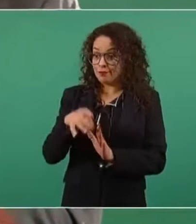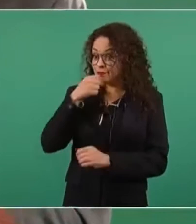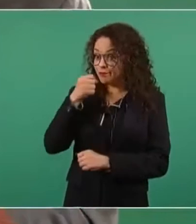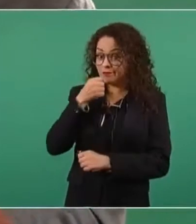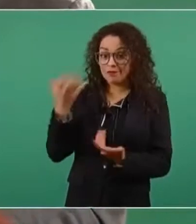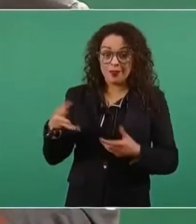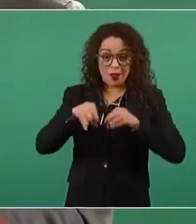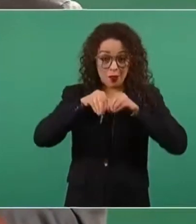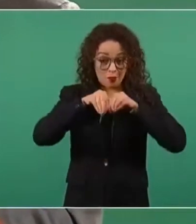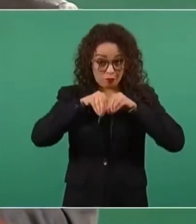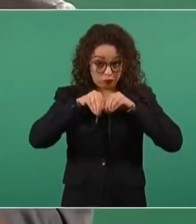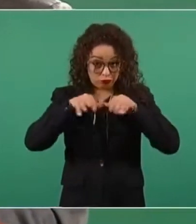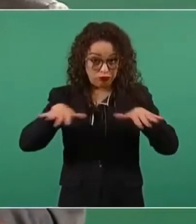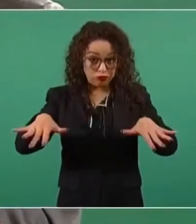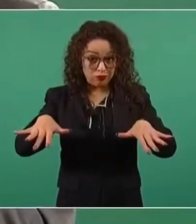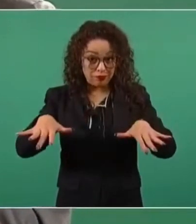difundan